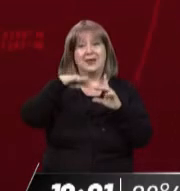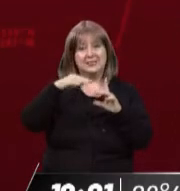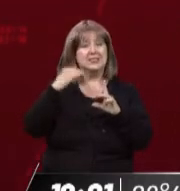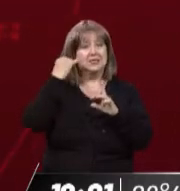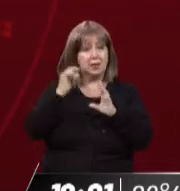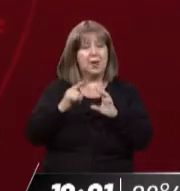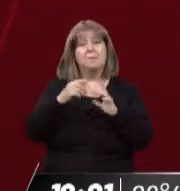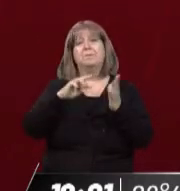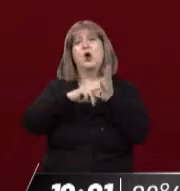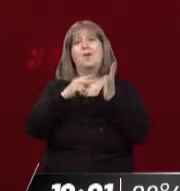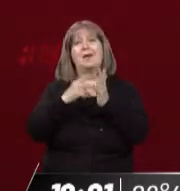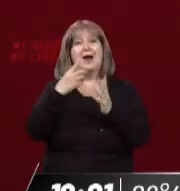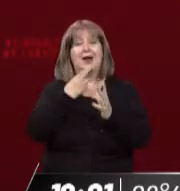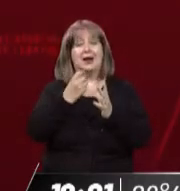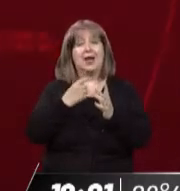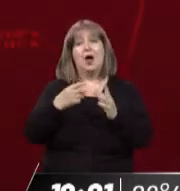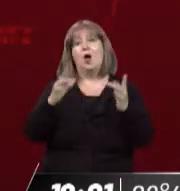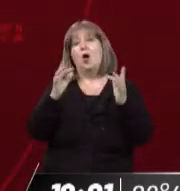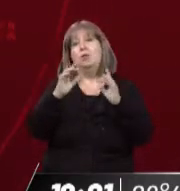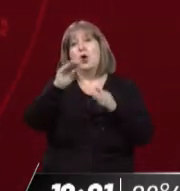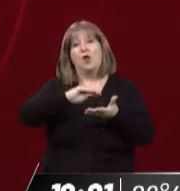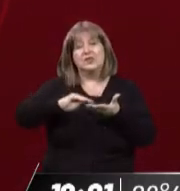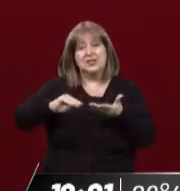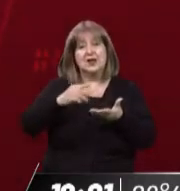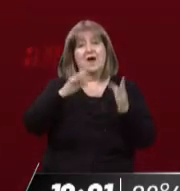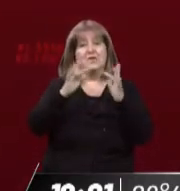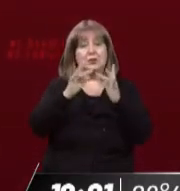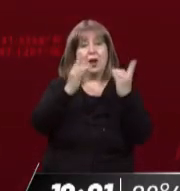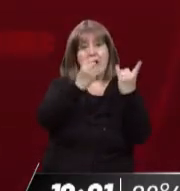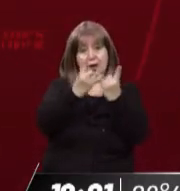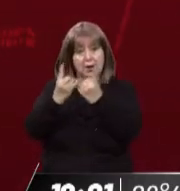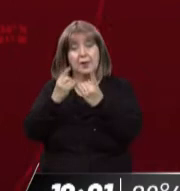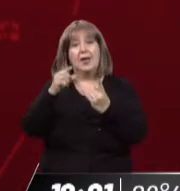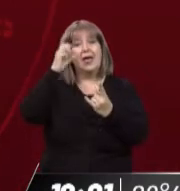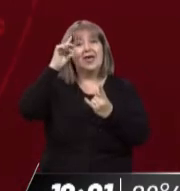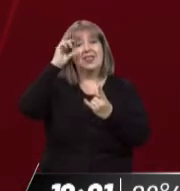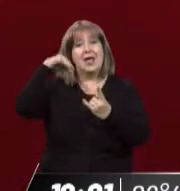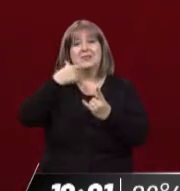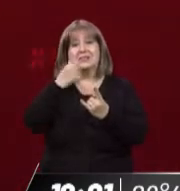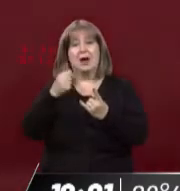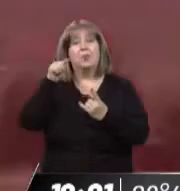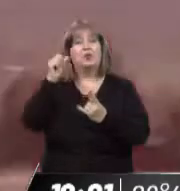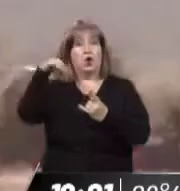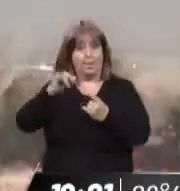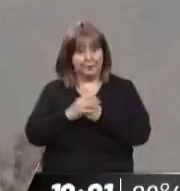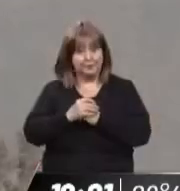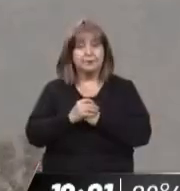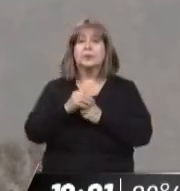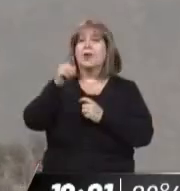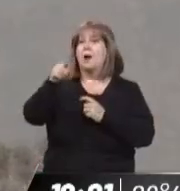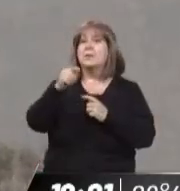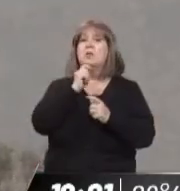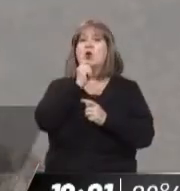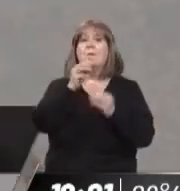Problema Energía. Y si no, en la oficina virtual ingresando a www.edemsa.com. Volvemos a la zona del